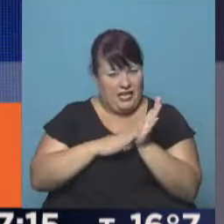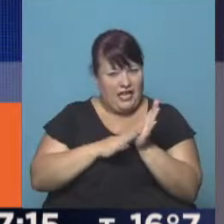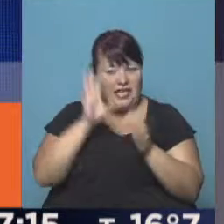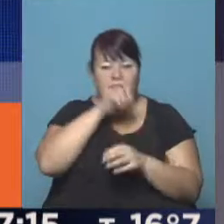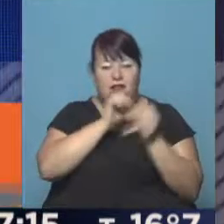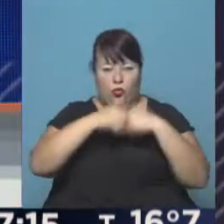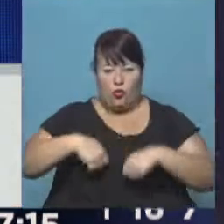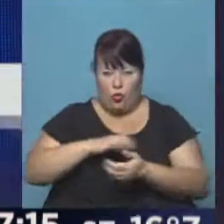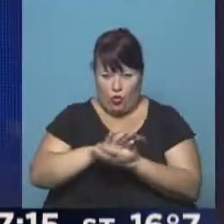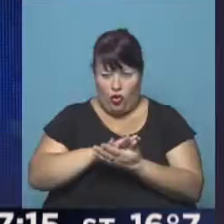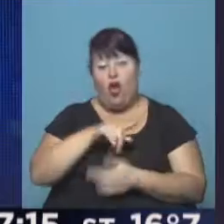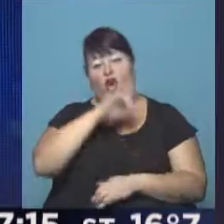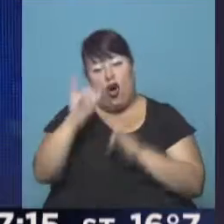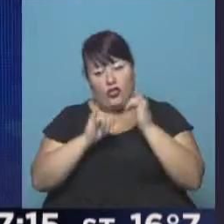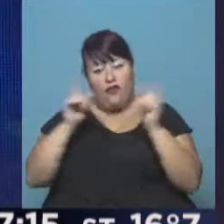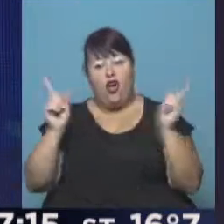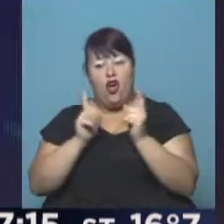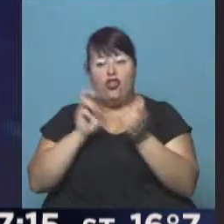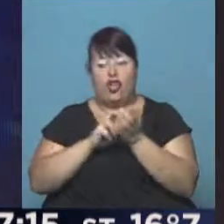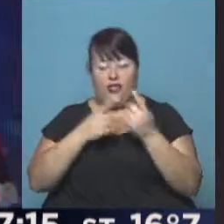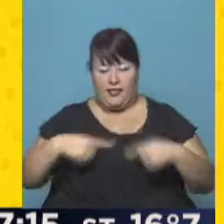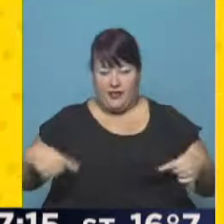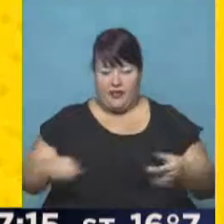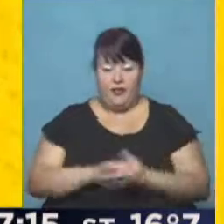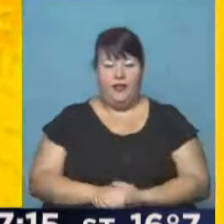forma clandestina. Más información en este compacto de noticias.